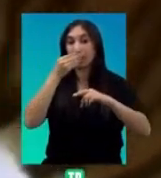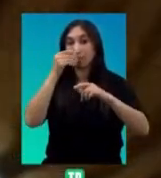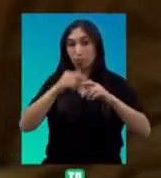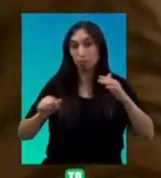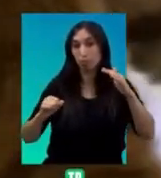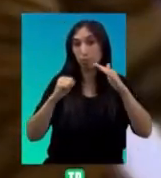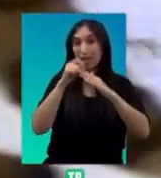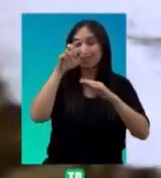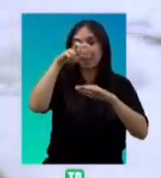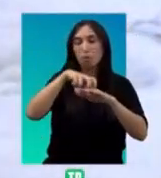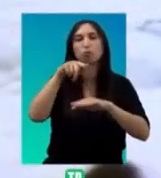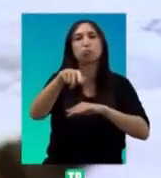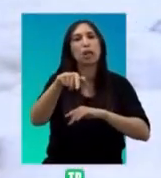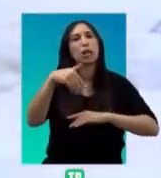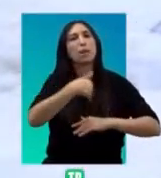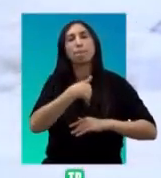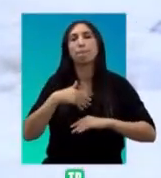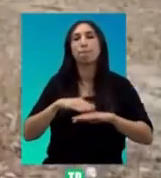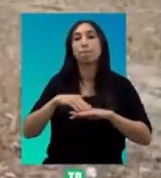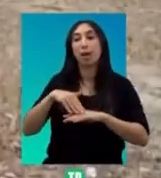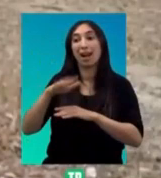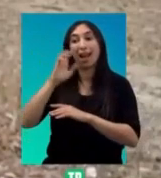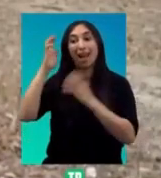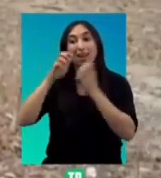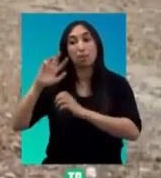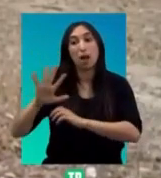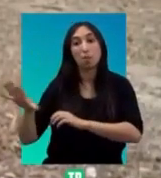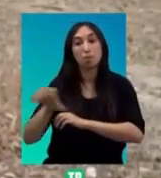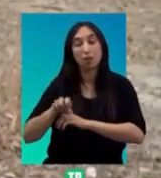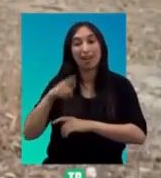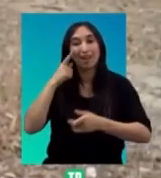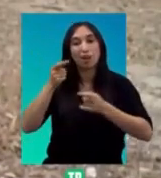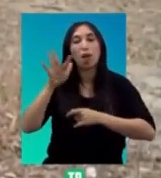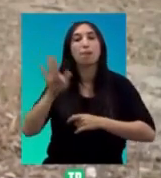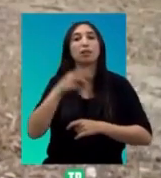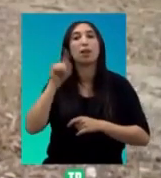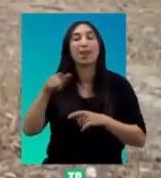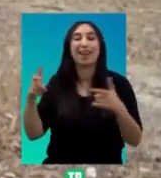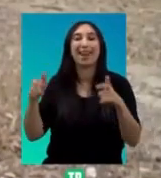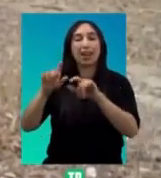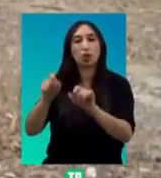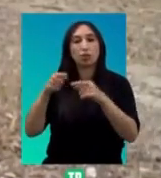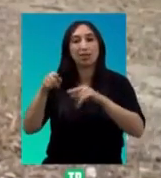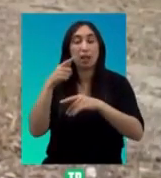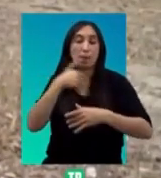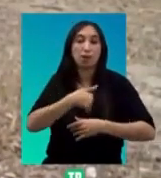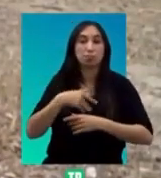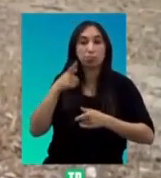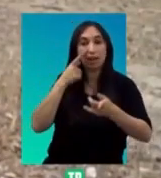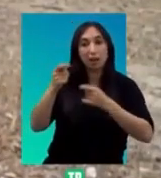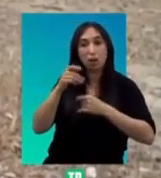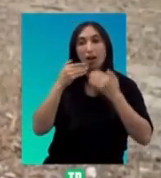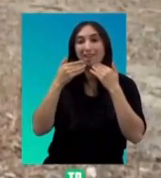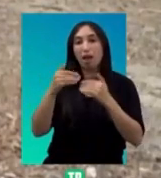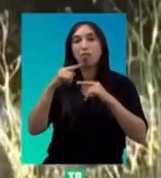trófica... ...tienen un gran papel regulador de sus presas... ...y contribuyen a la regulación y equilibrio de los ecosistemas... través de toda una